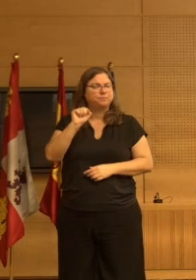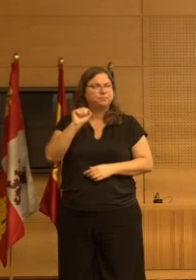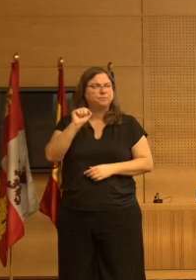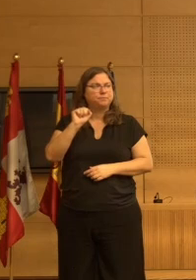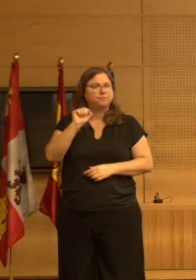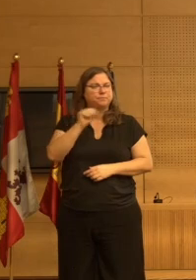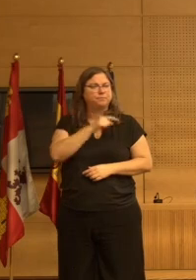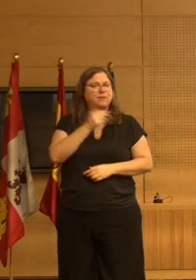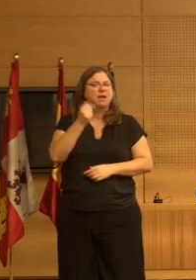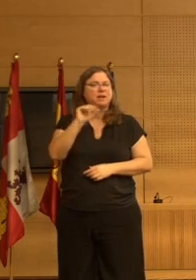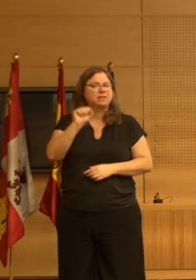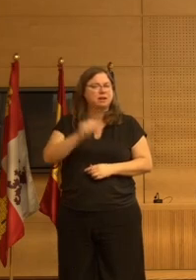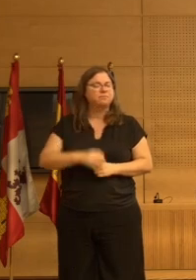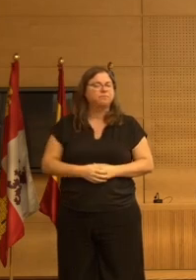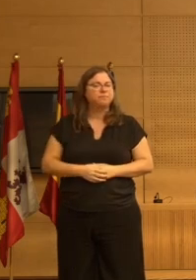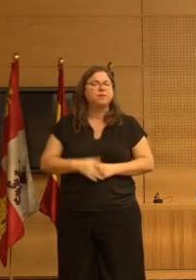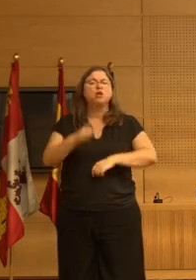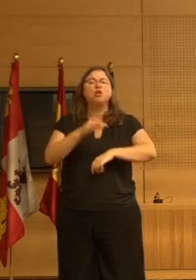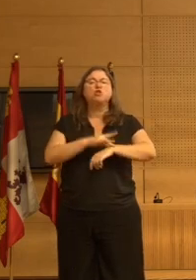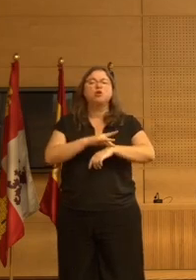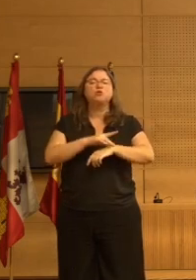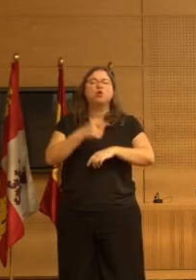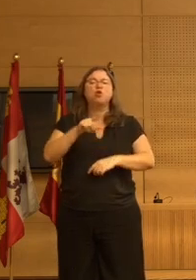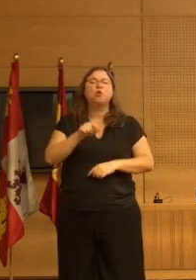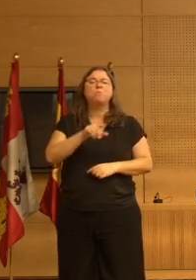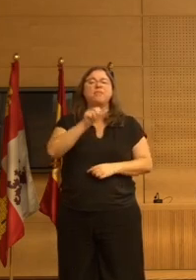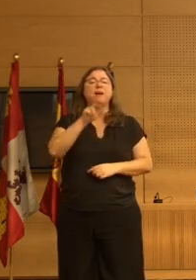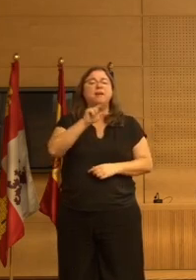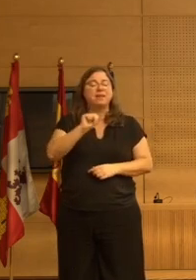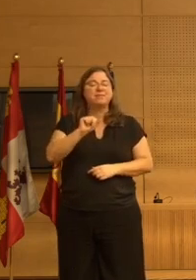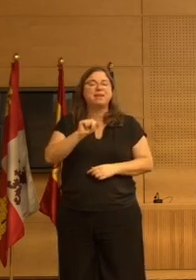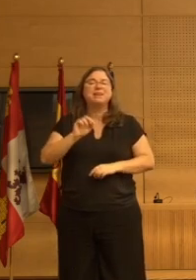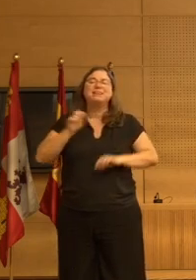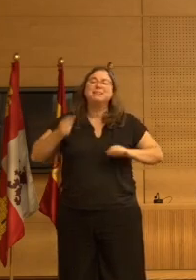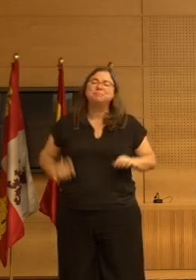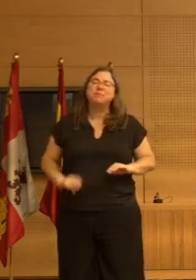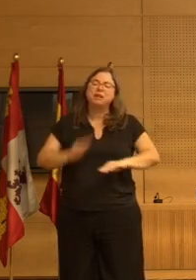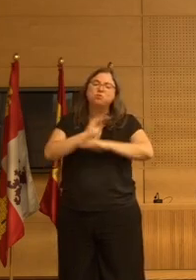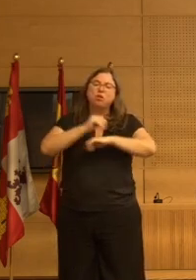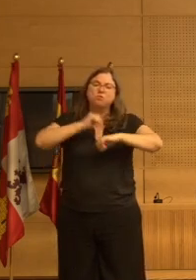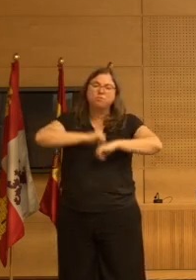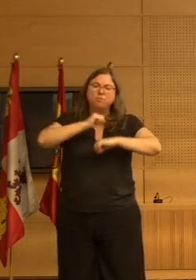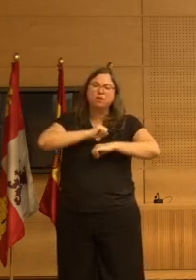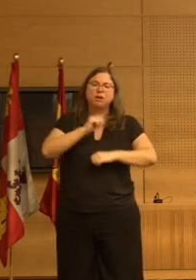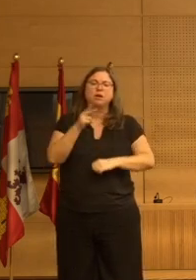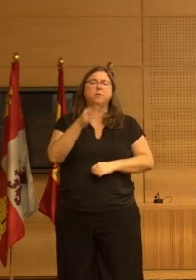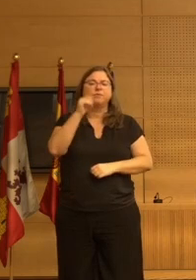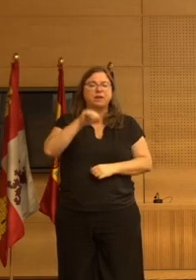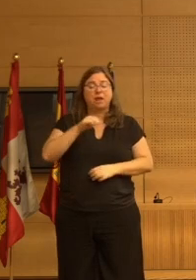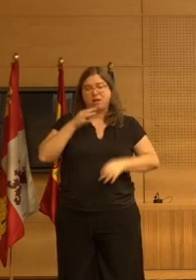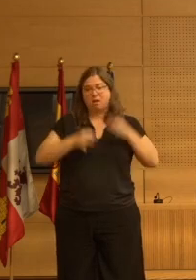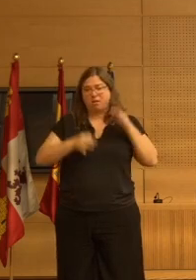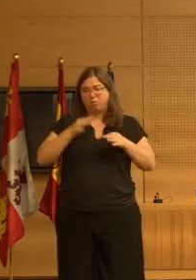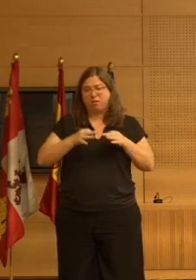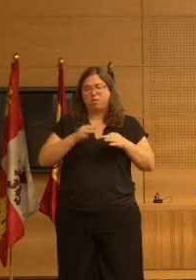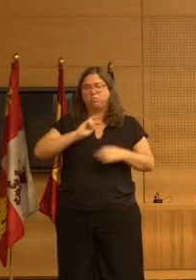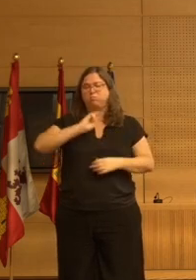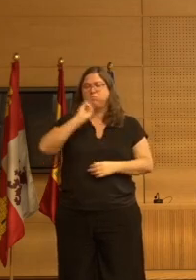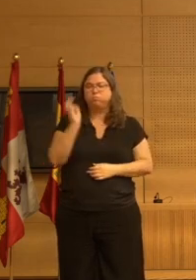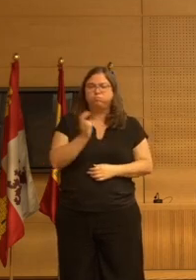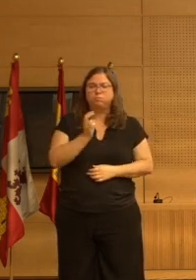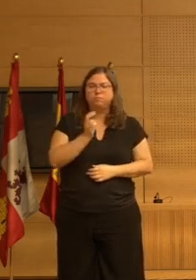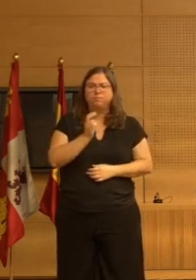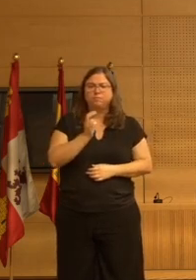15 el doctor López Arrieta que es geriatra Juan Luis Beltrán jurista y Pilar García también